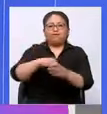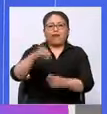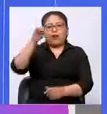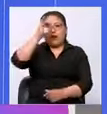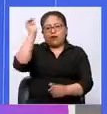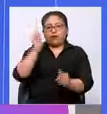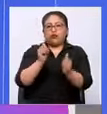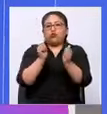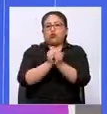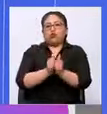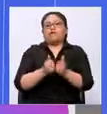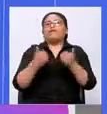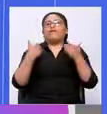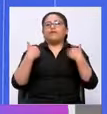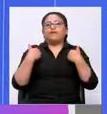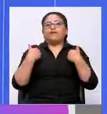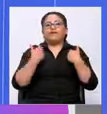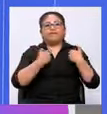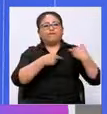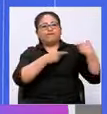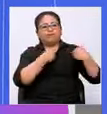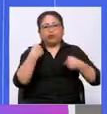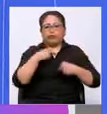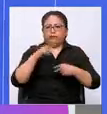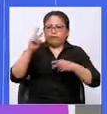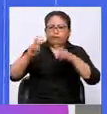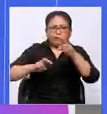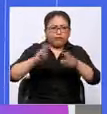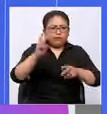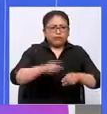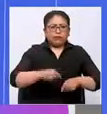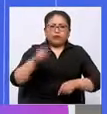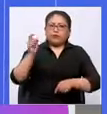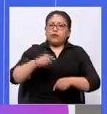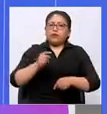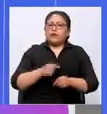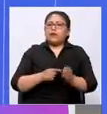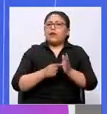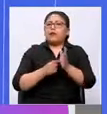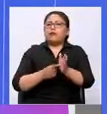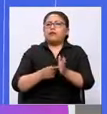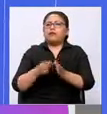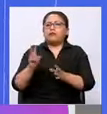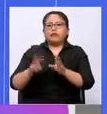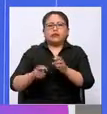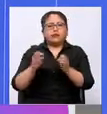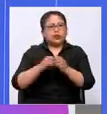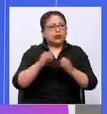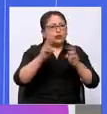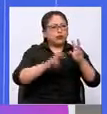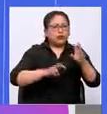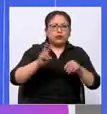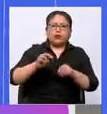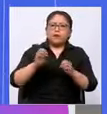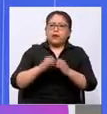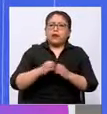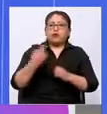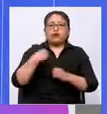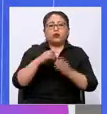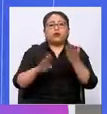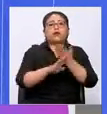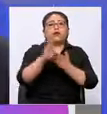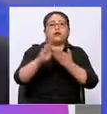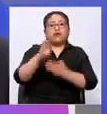y es nuestra obligación justamente decir qué ha pasado. Tenemos que dar cuenta de eso, porque tenemos que investigar. Nosotros como Procuraduría,